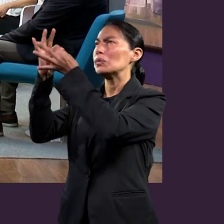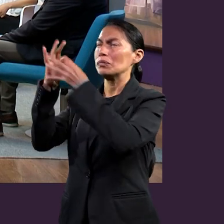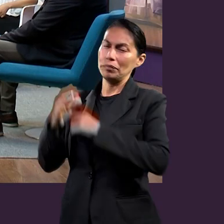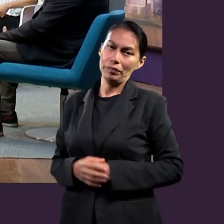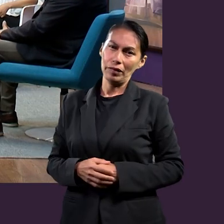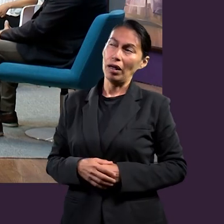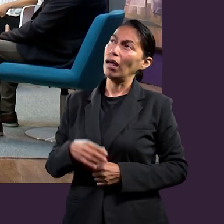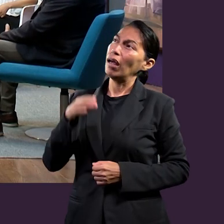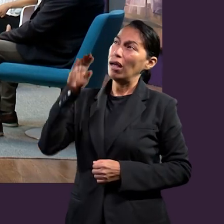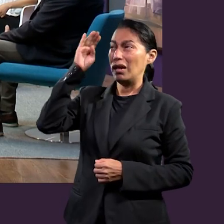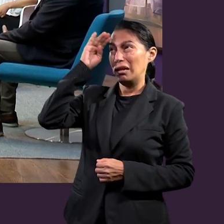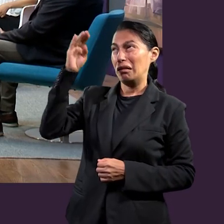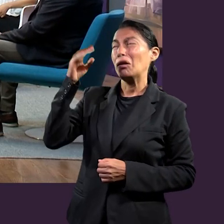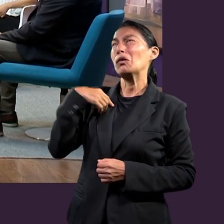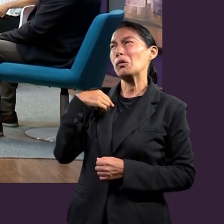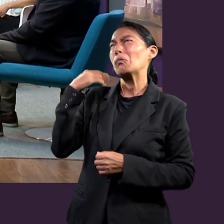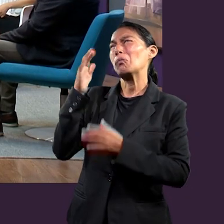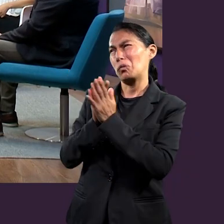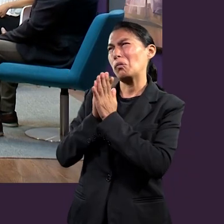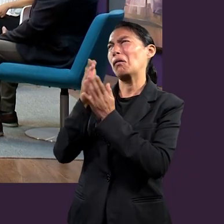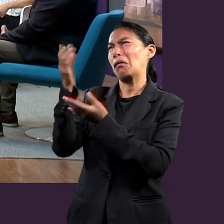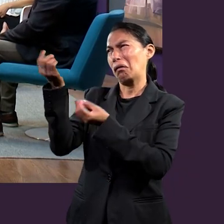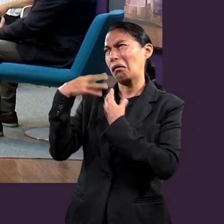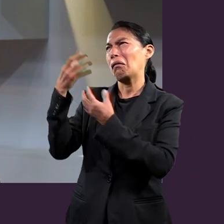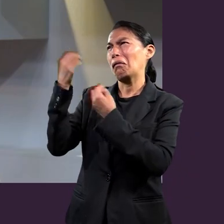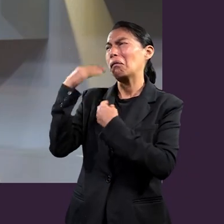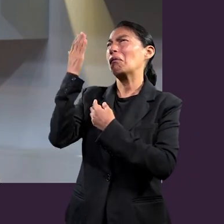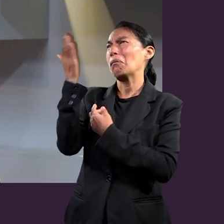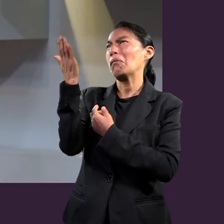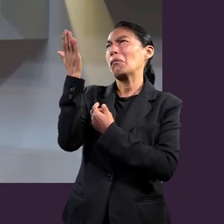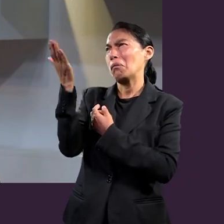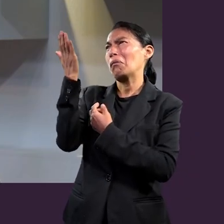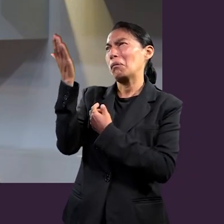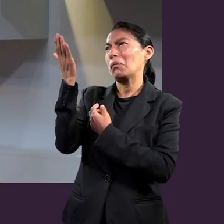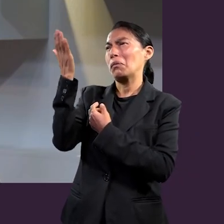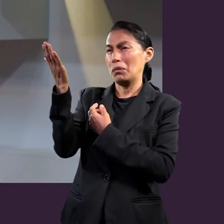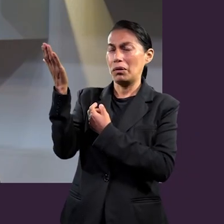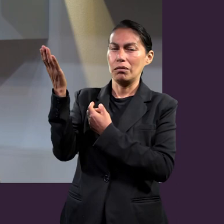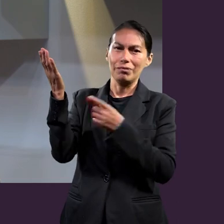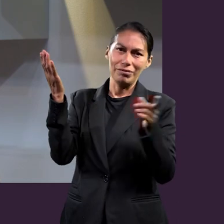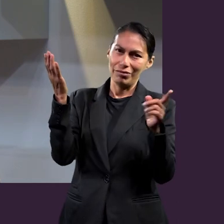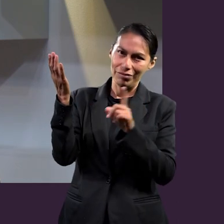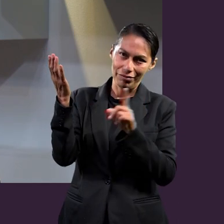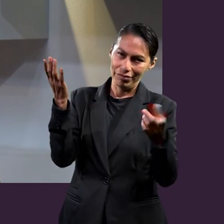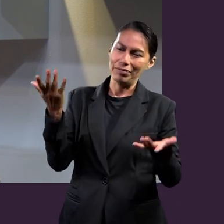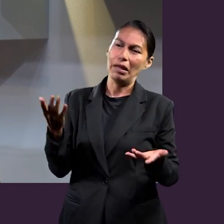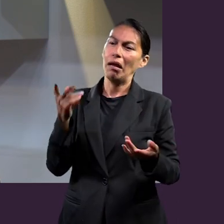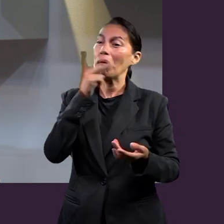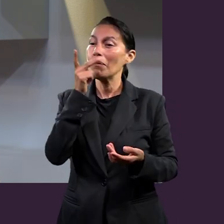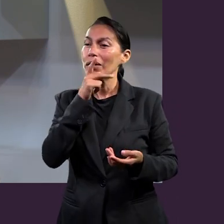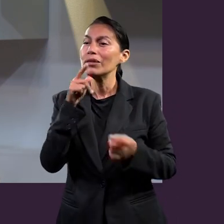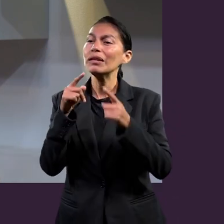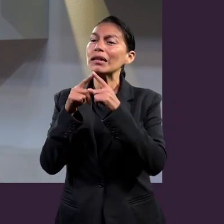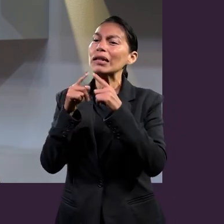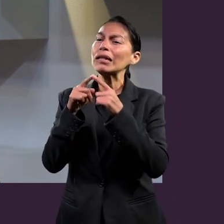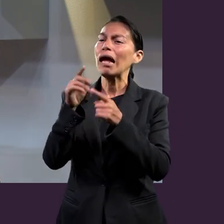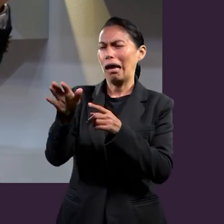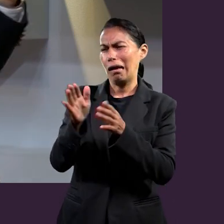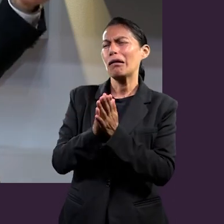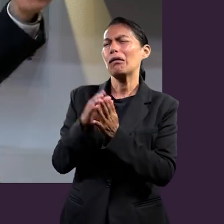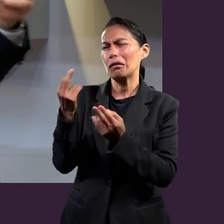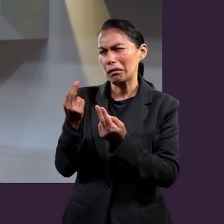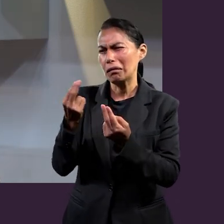buscando a Dios por conveniencia? Es decir, no, te busco porque necesito esto. No, voy a buscar al pastor porque necesito.